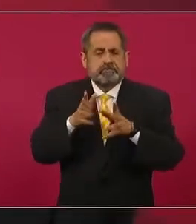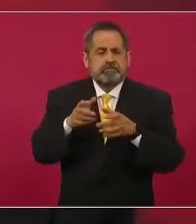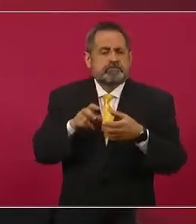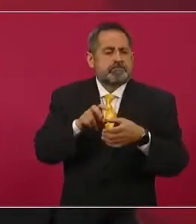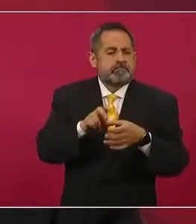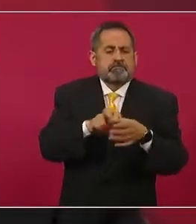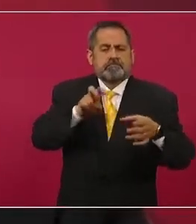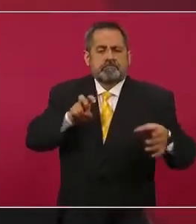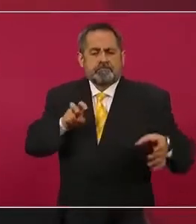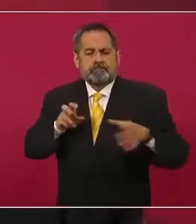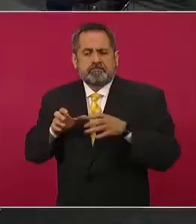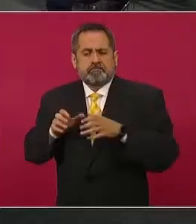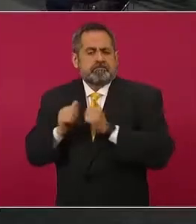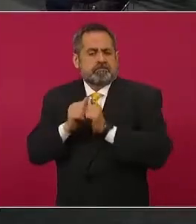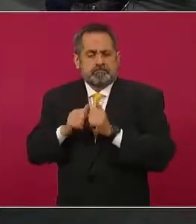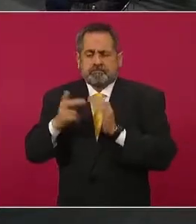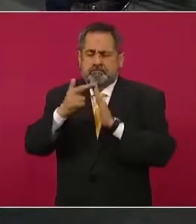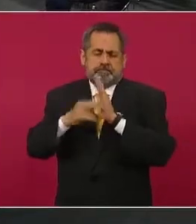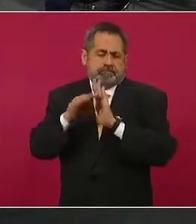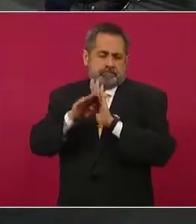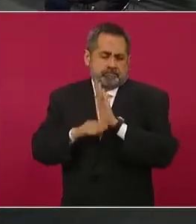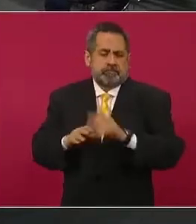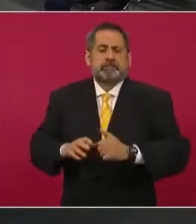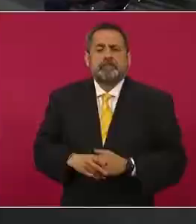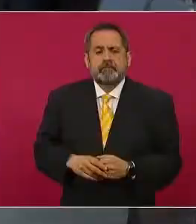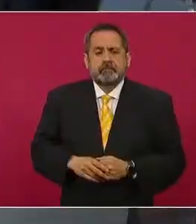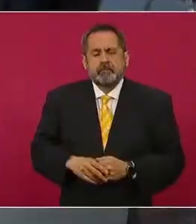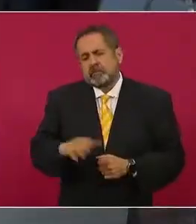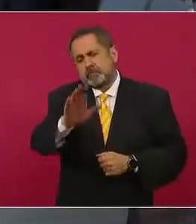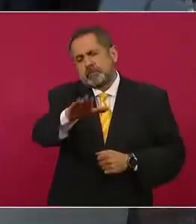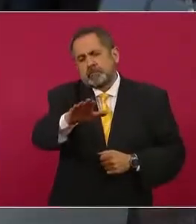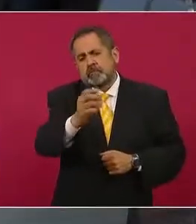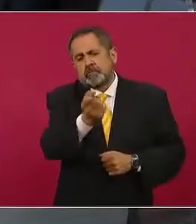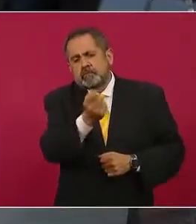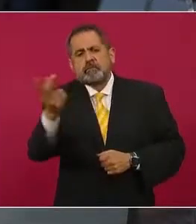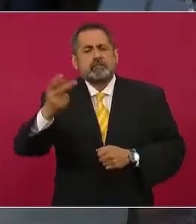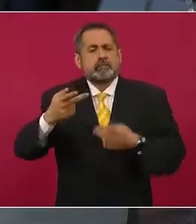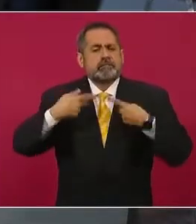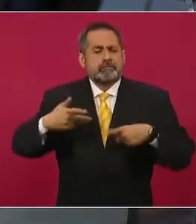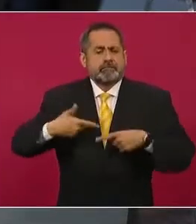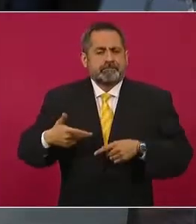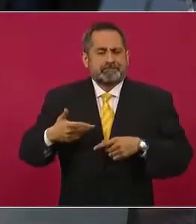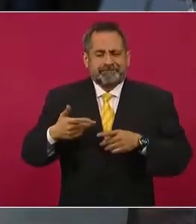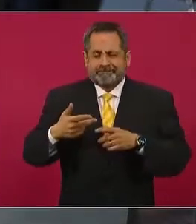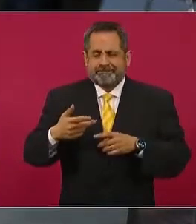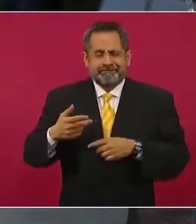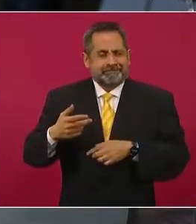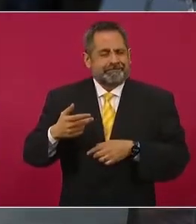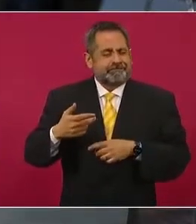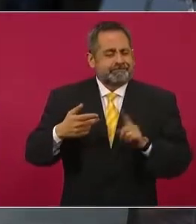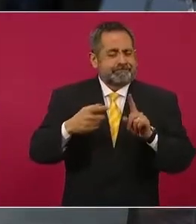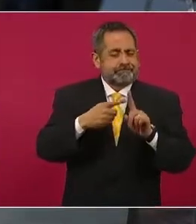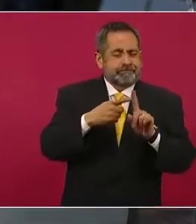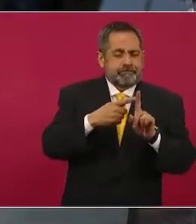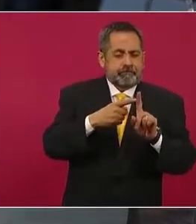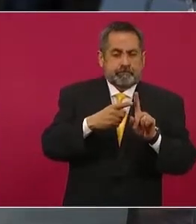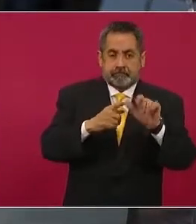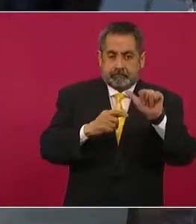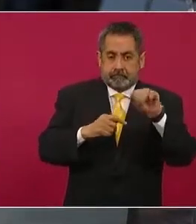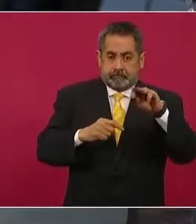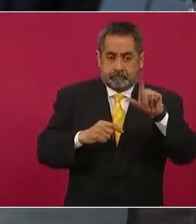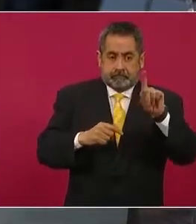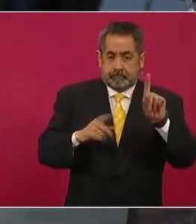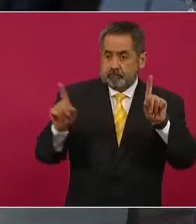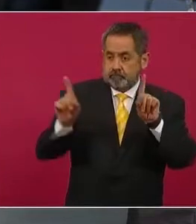tomando también todas las medidas preventivas. ¿Algún funcionario cercano al presidente López Obrador está en un proceso de aislamiento y me